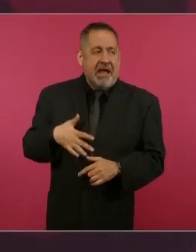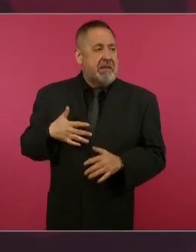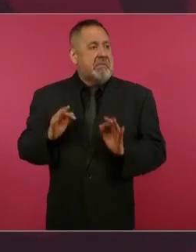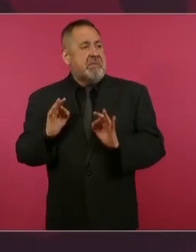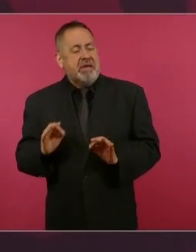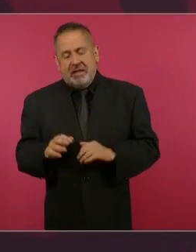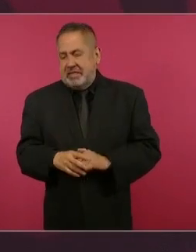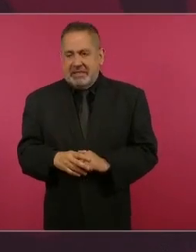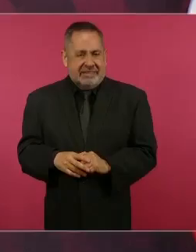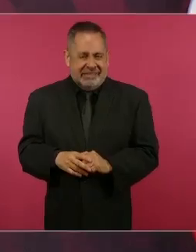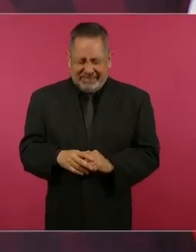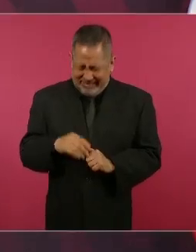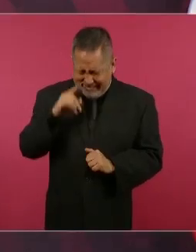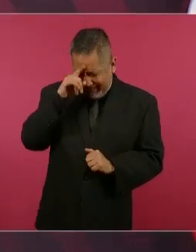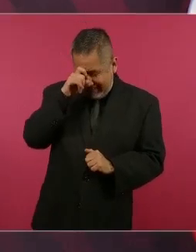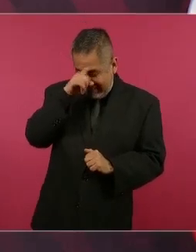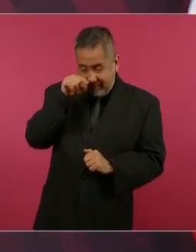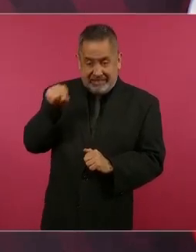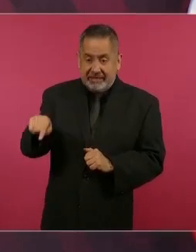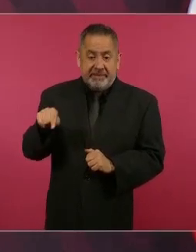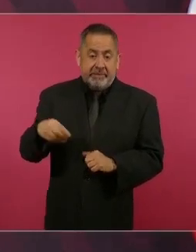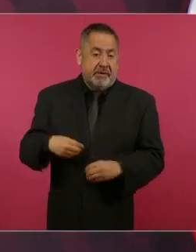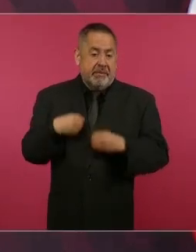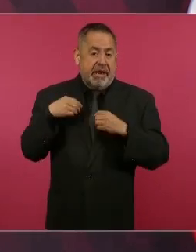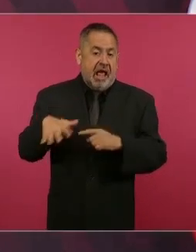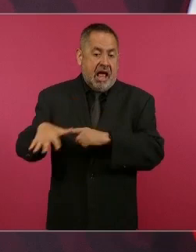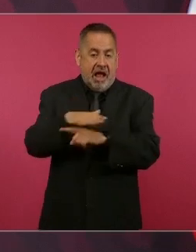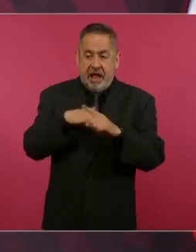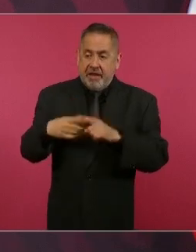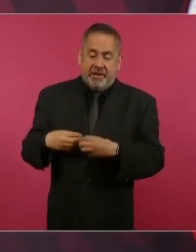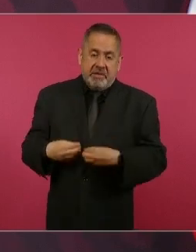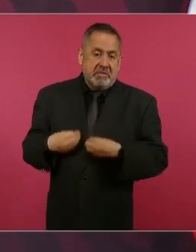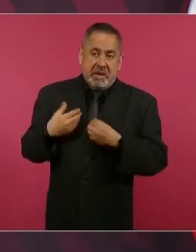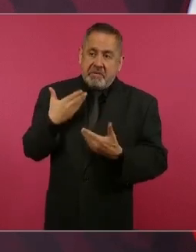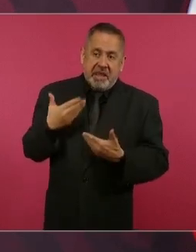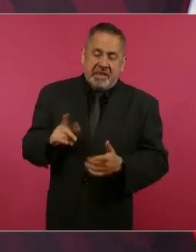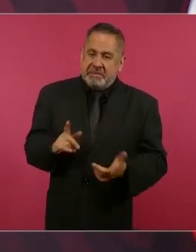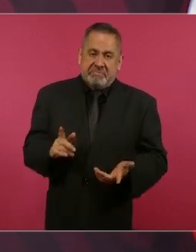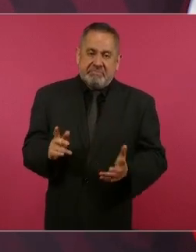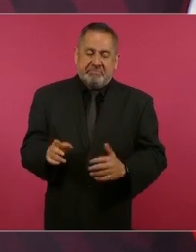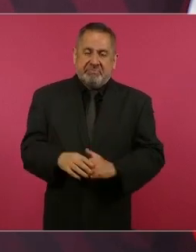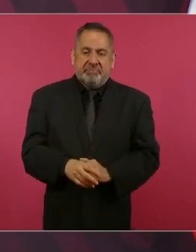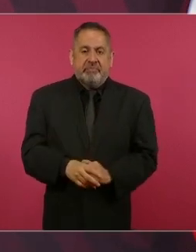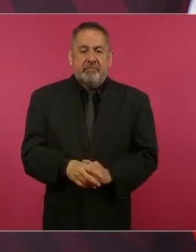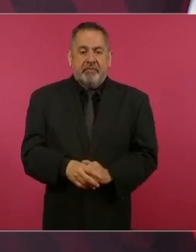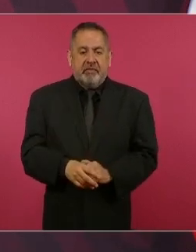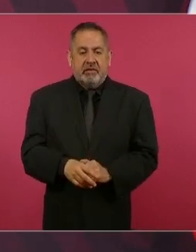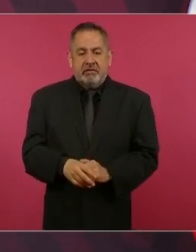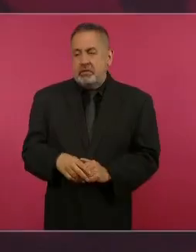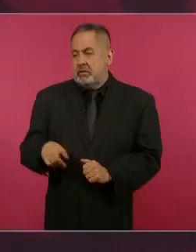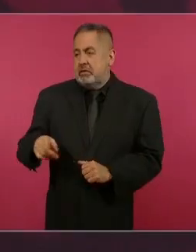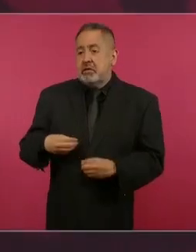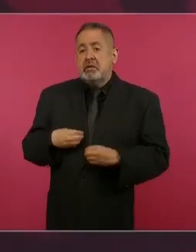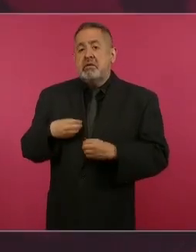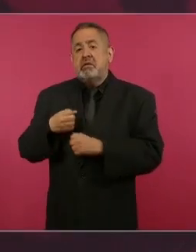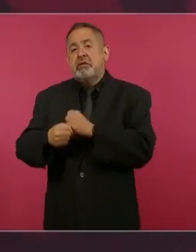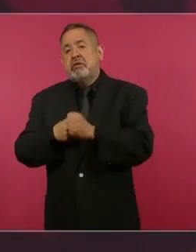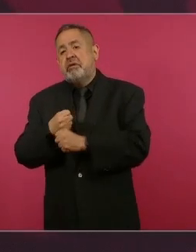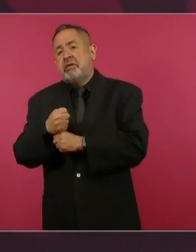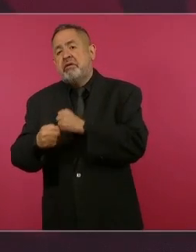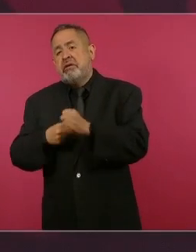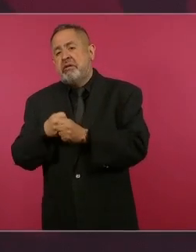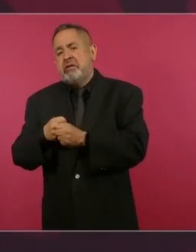sobrevivía o vivía para contarlo.